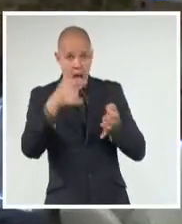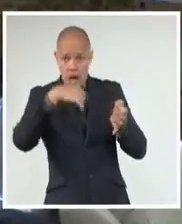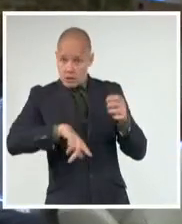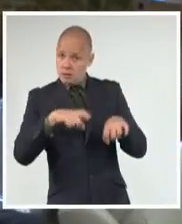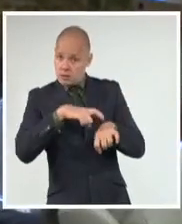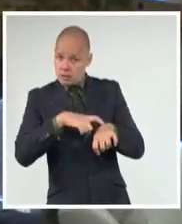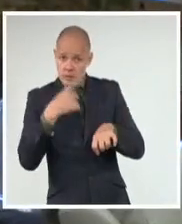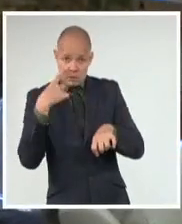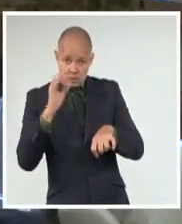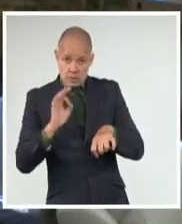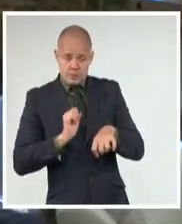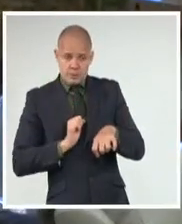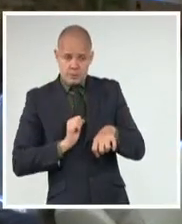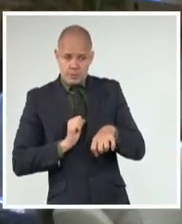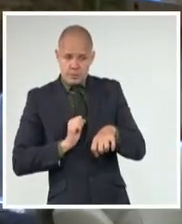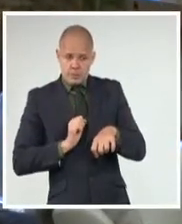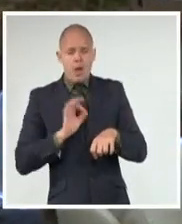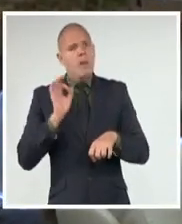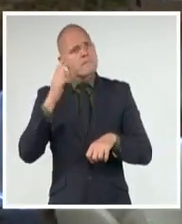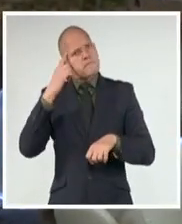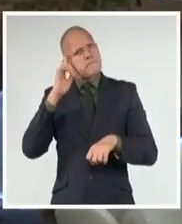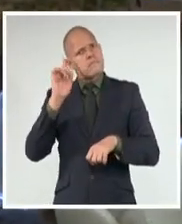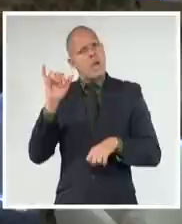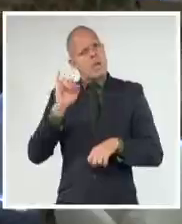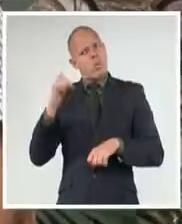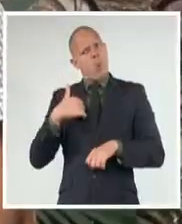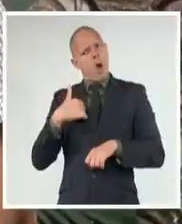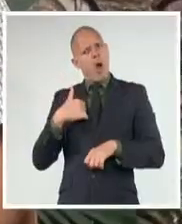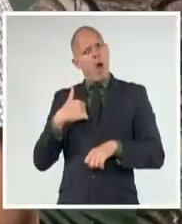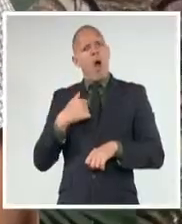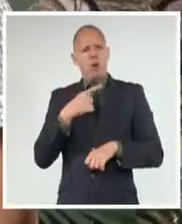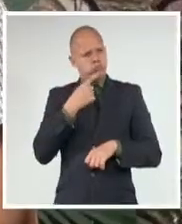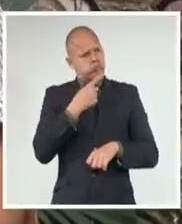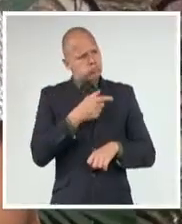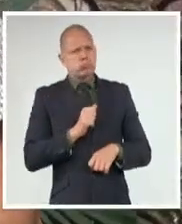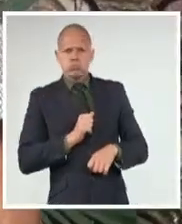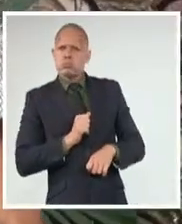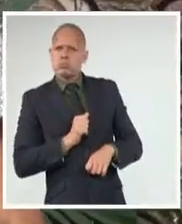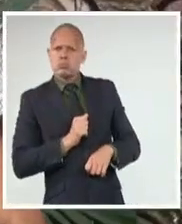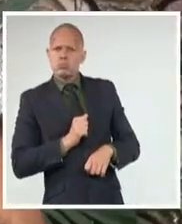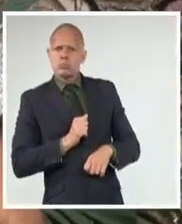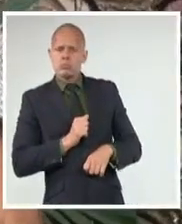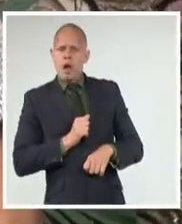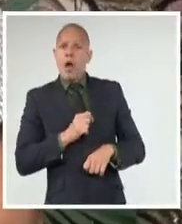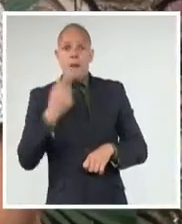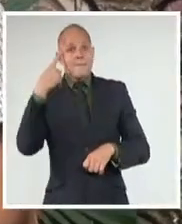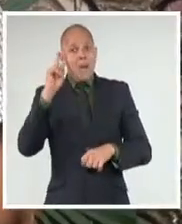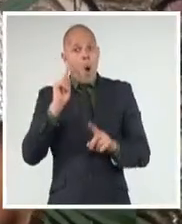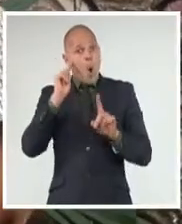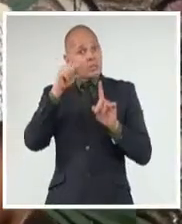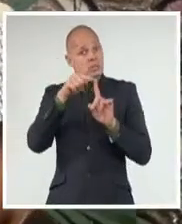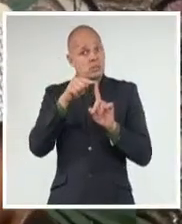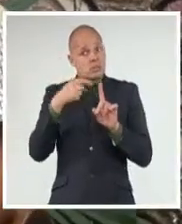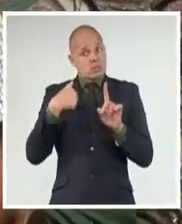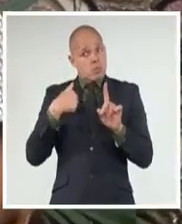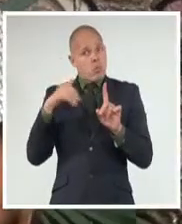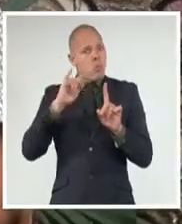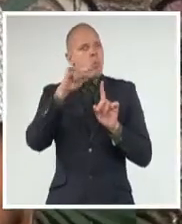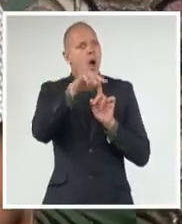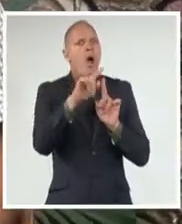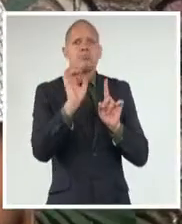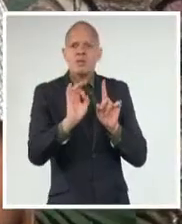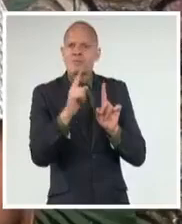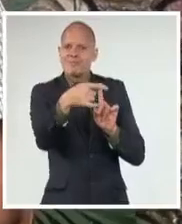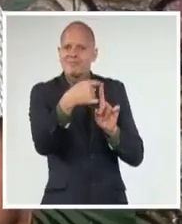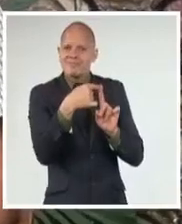y lo que queremos hacer y ustedes van a ser parte, por supuesto, de los protagonistas de esas cosas que queremos hacer. Y